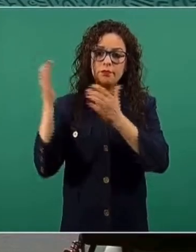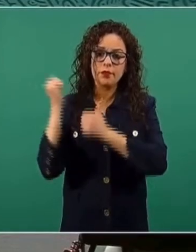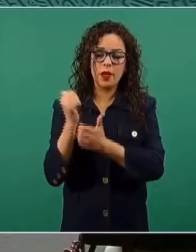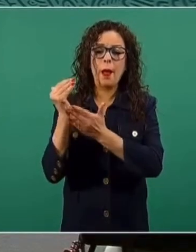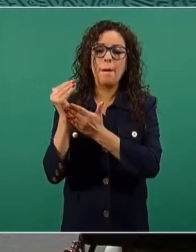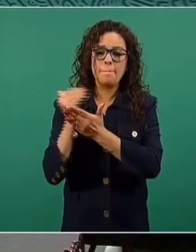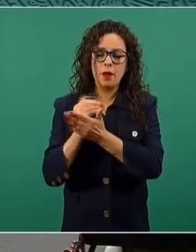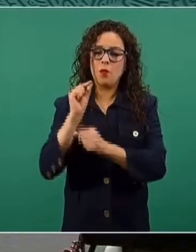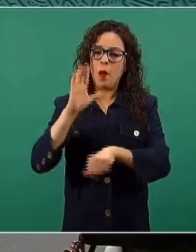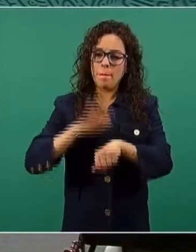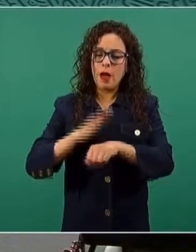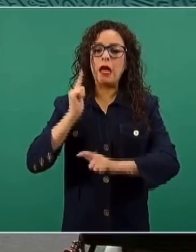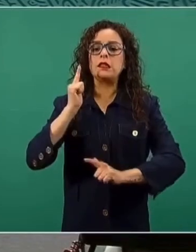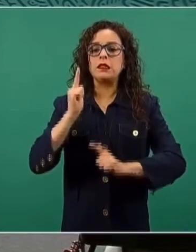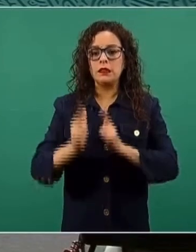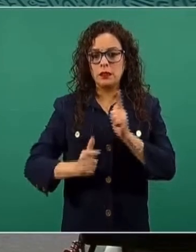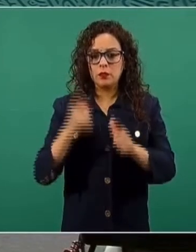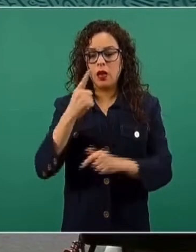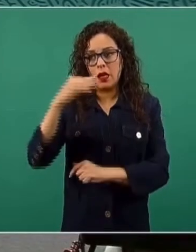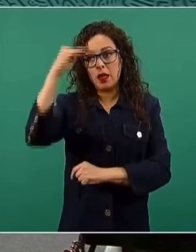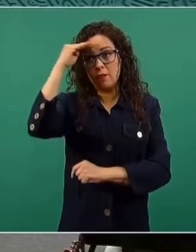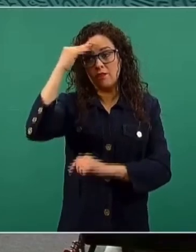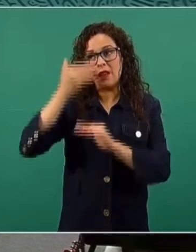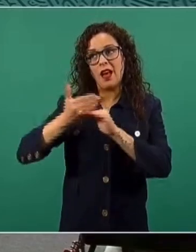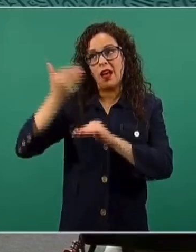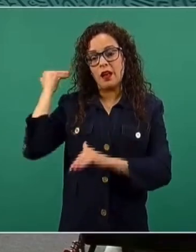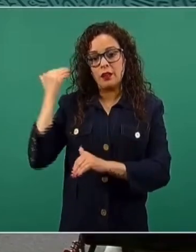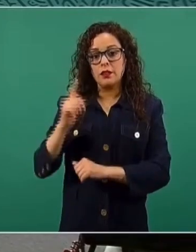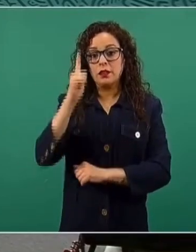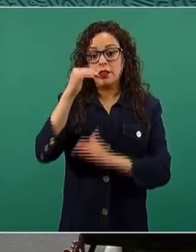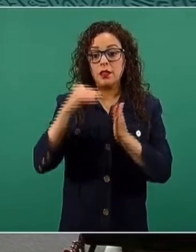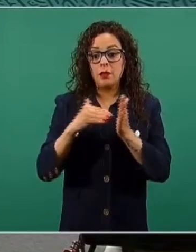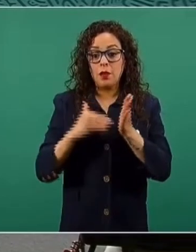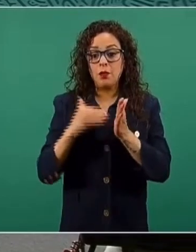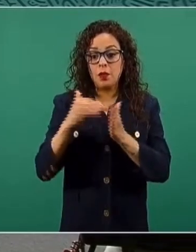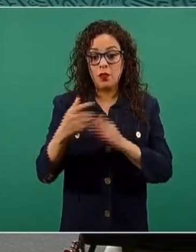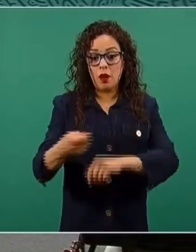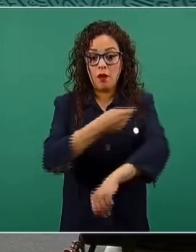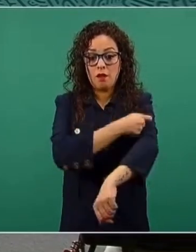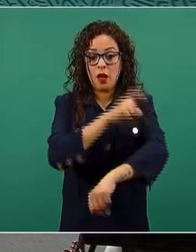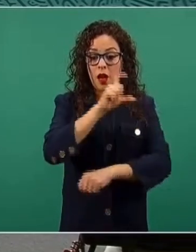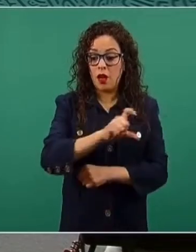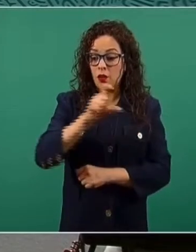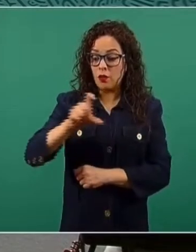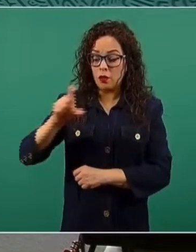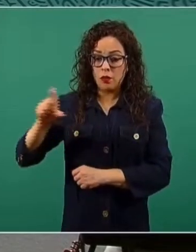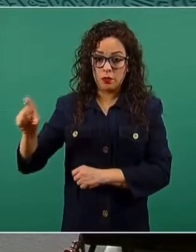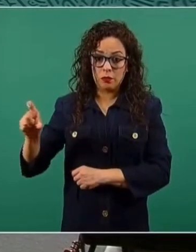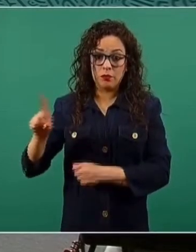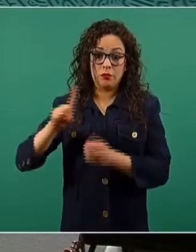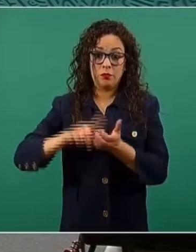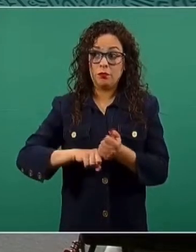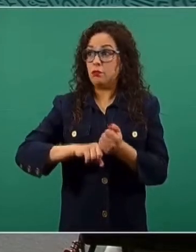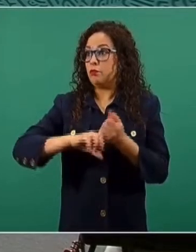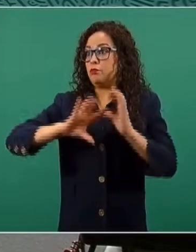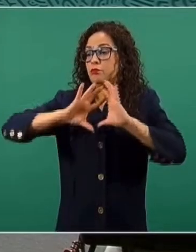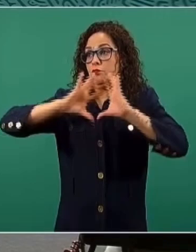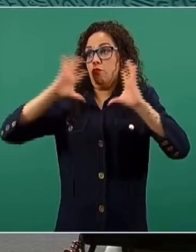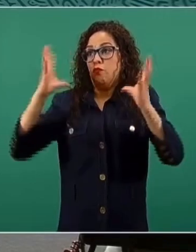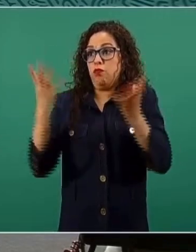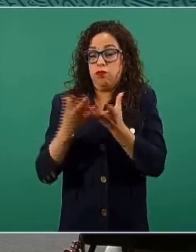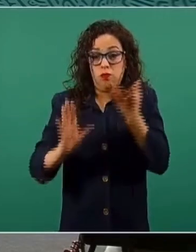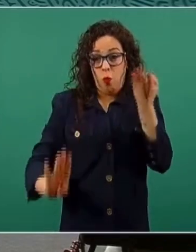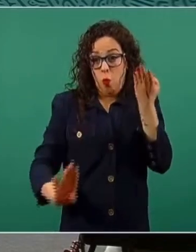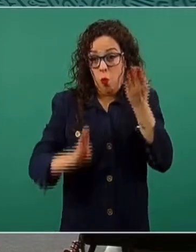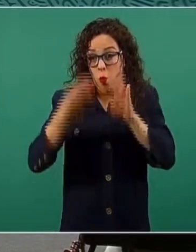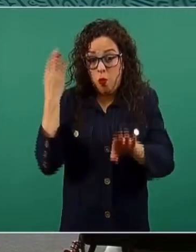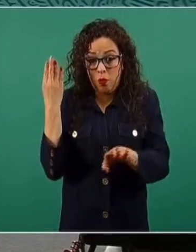se produjeron las vacunas, siete mil millones de vacunas que equivalen al tamaño de la población del mundo, de